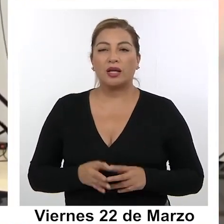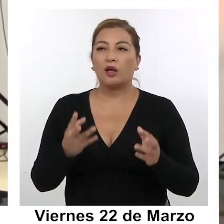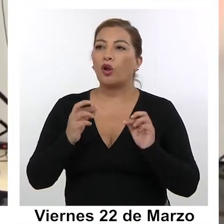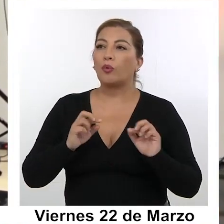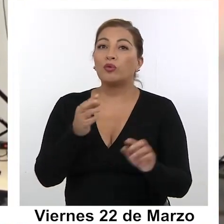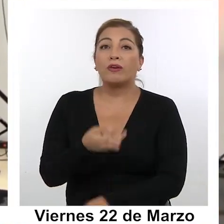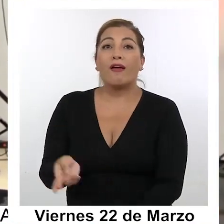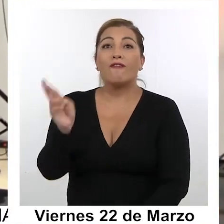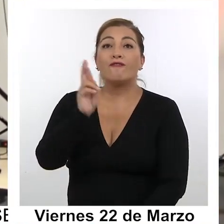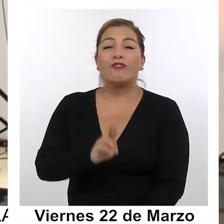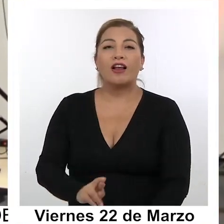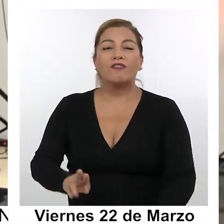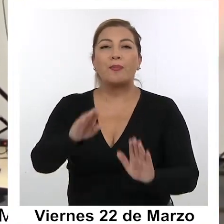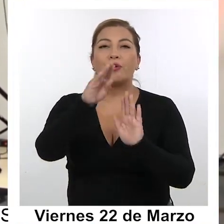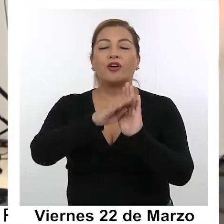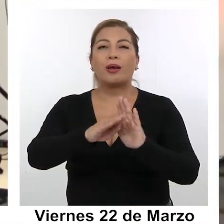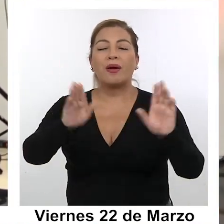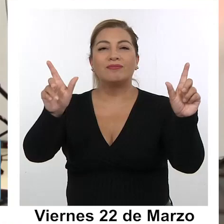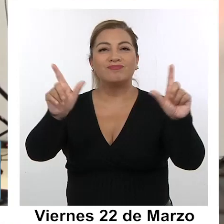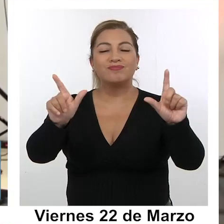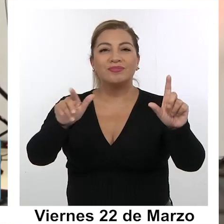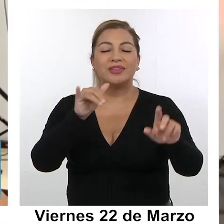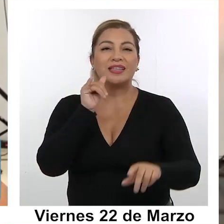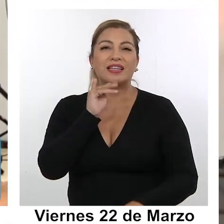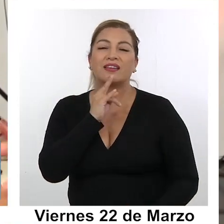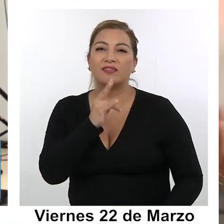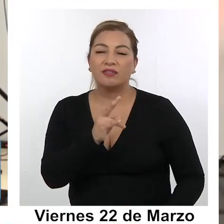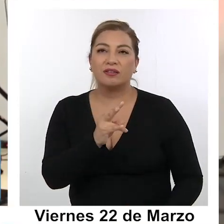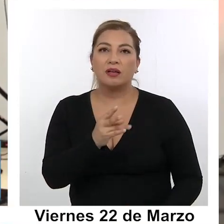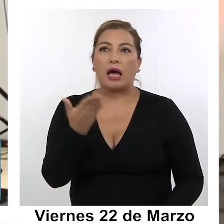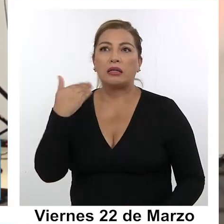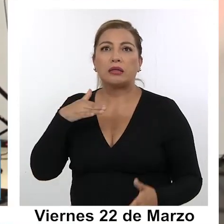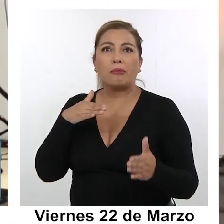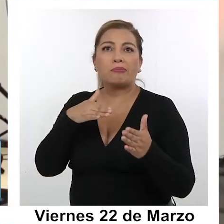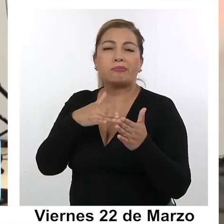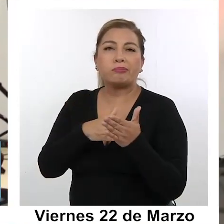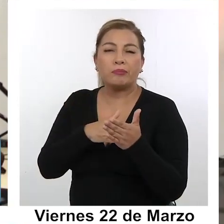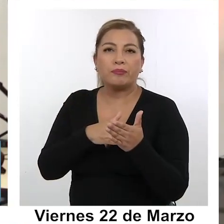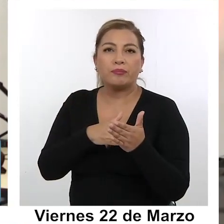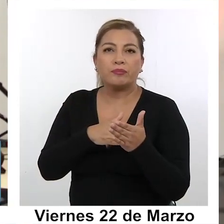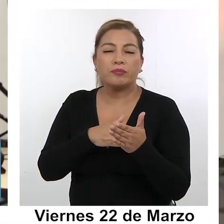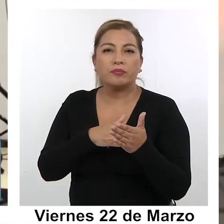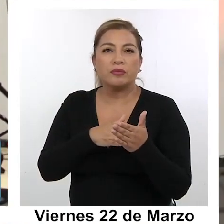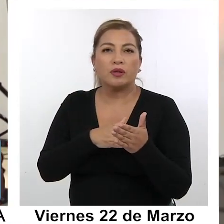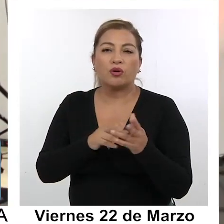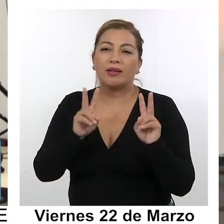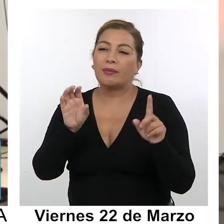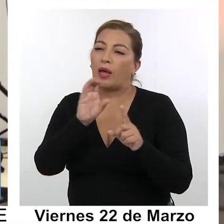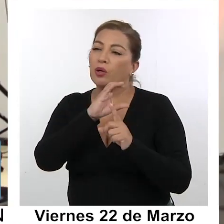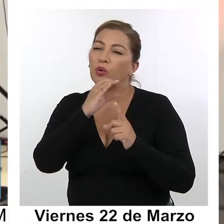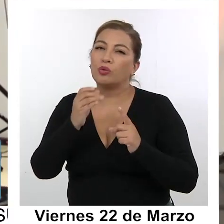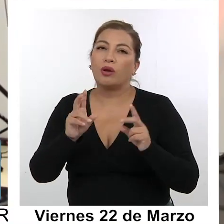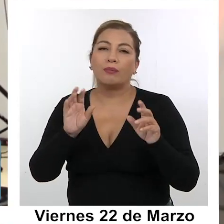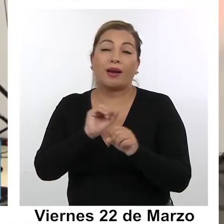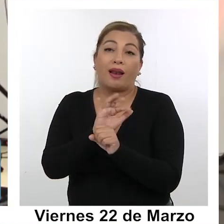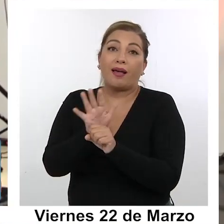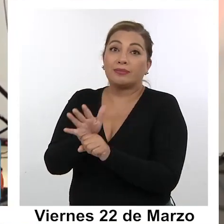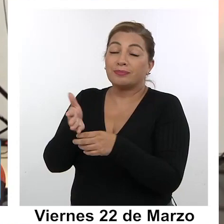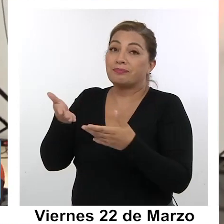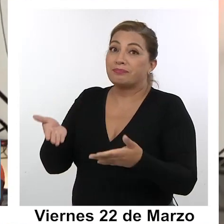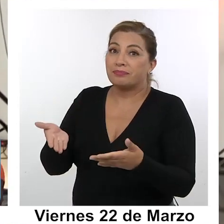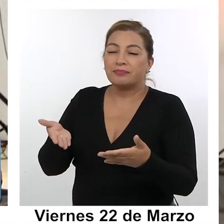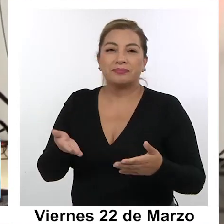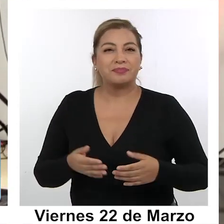posibilidad de volver a realizar este programa, tuvimos detenidos como tuvo el arte y la cultura en general con la pandemia. Entonces,